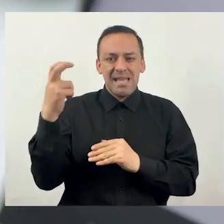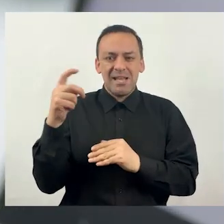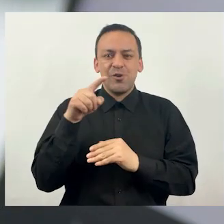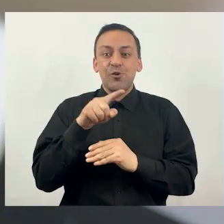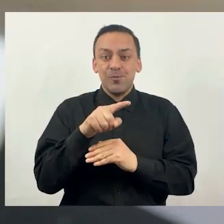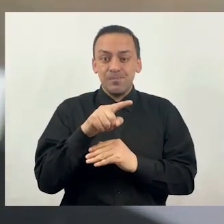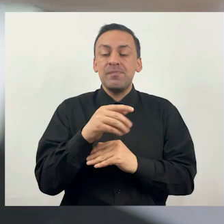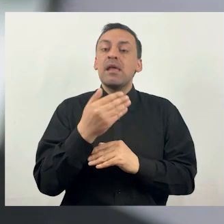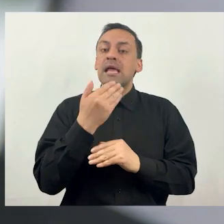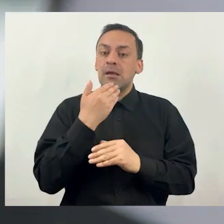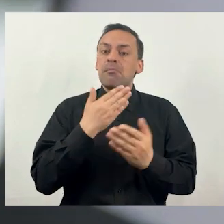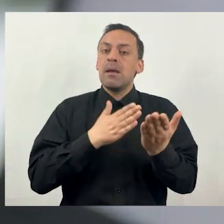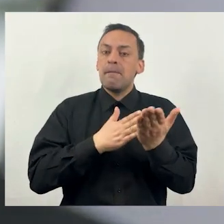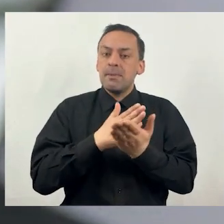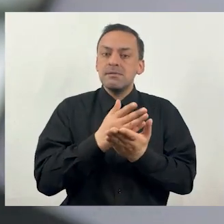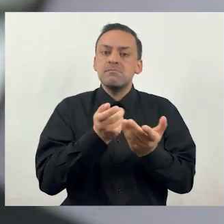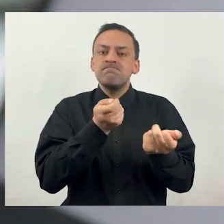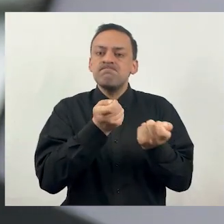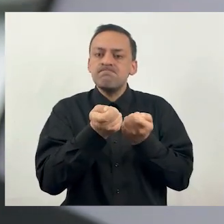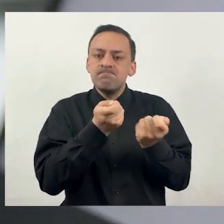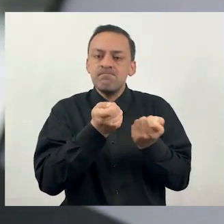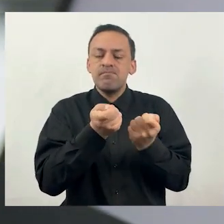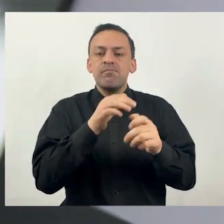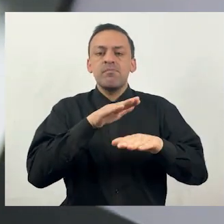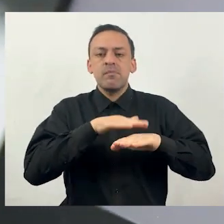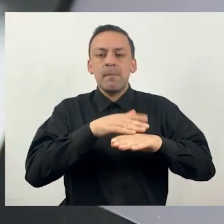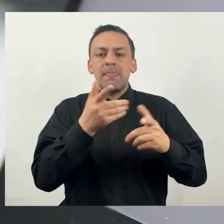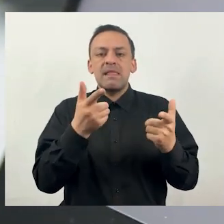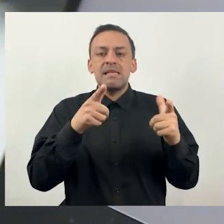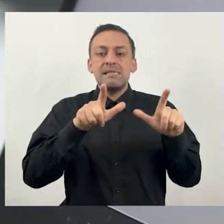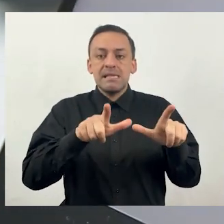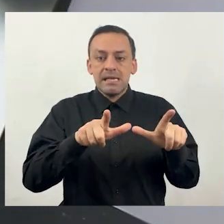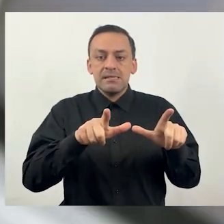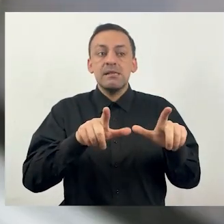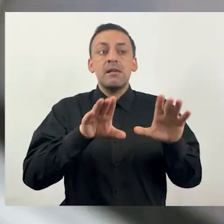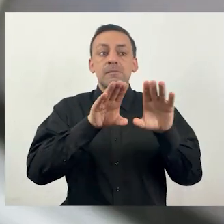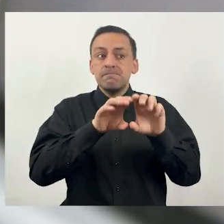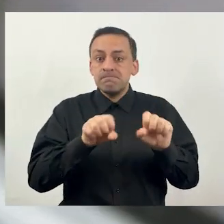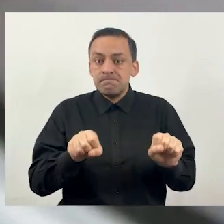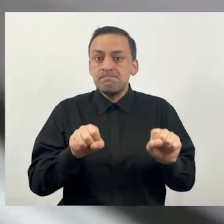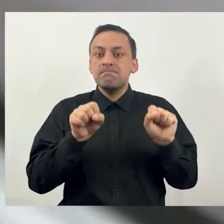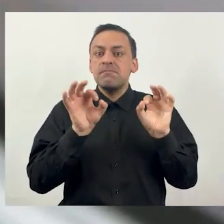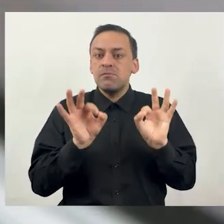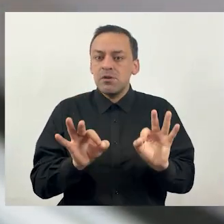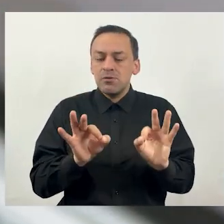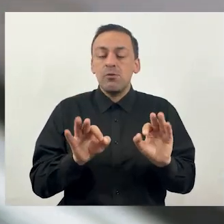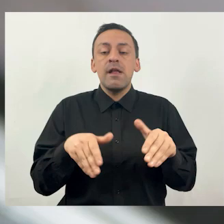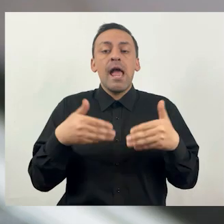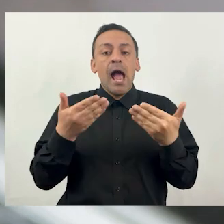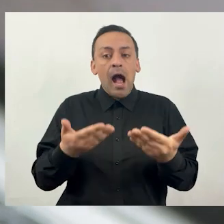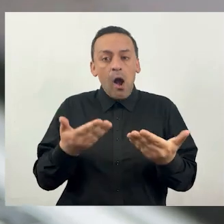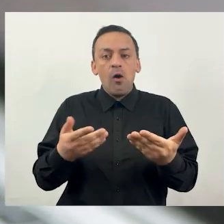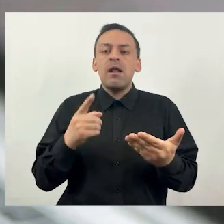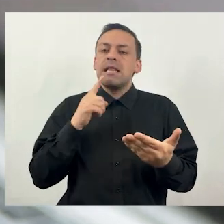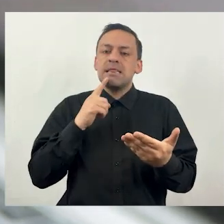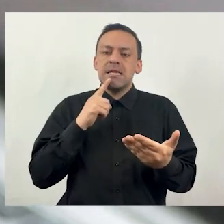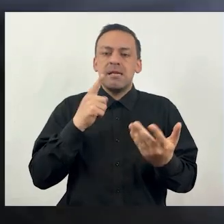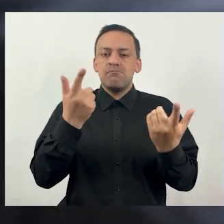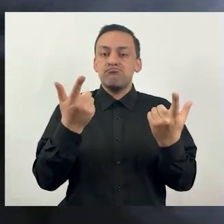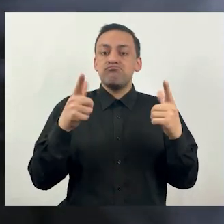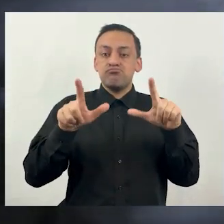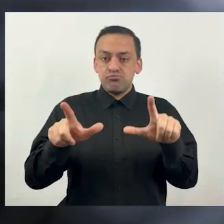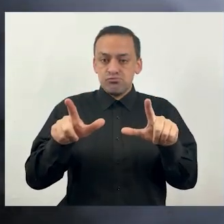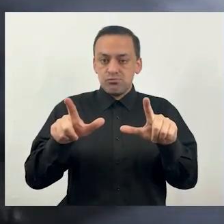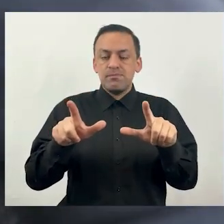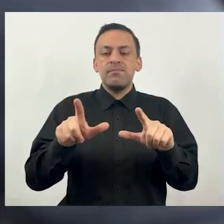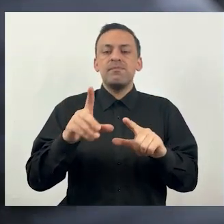y ahí también comenzó a negociarse la licencia en México, la cual se concretó y actualmente tenemos